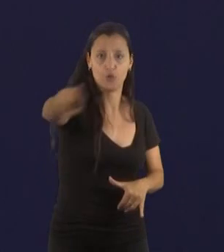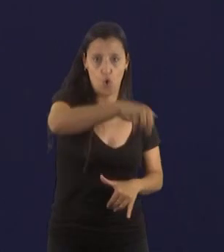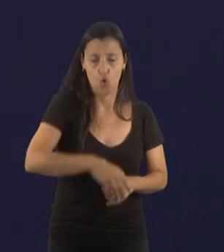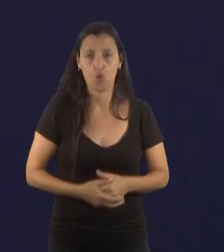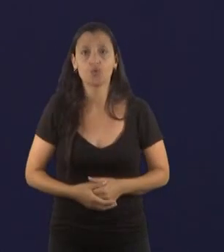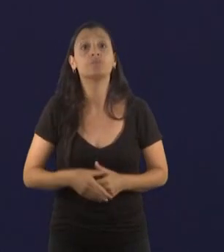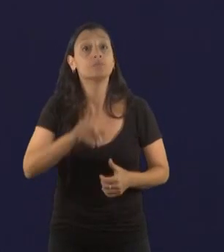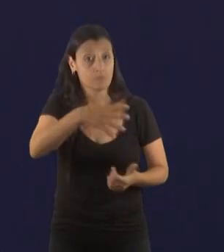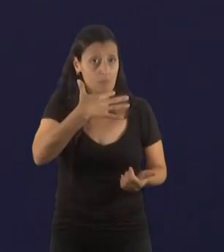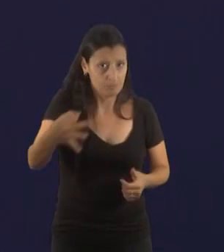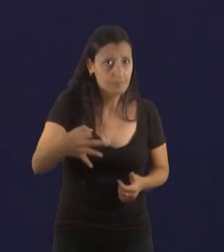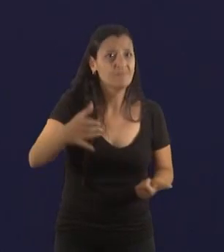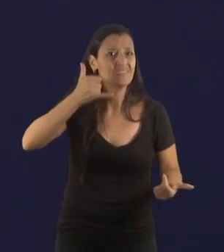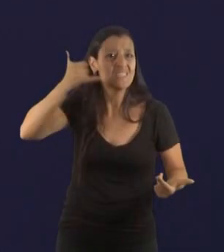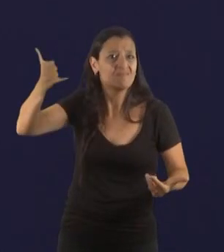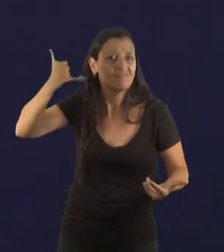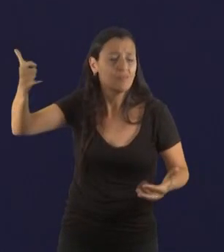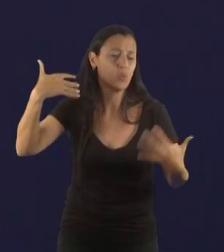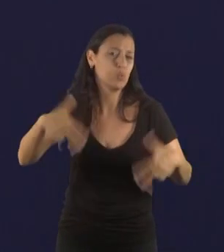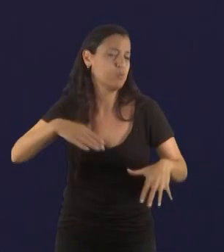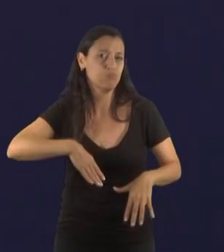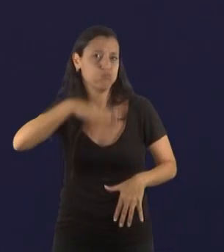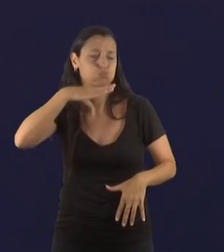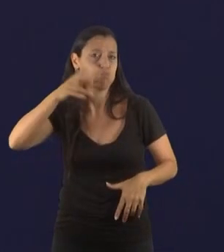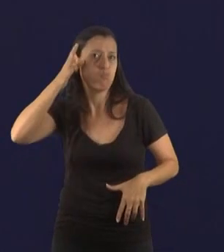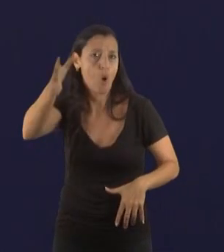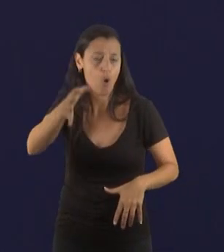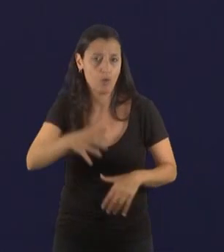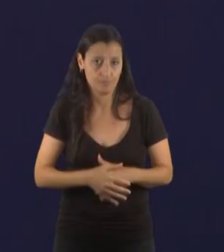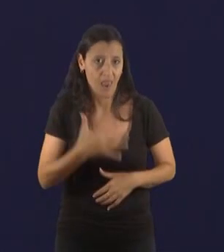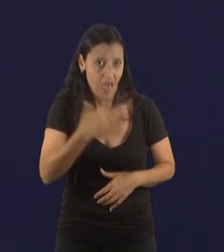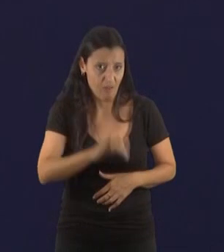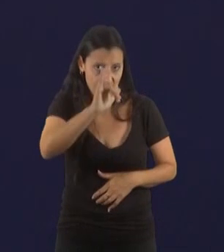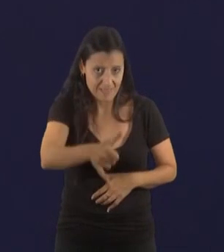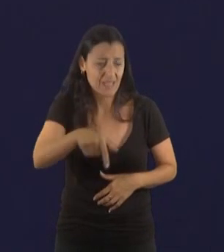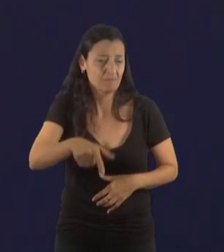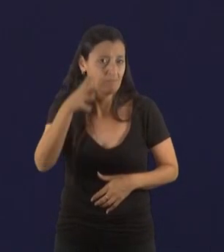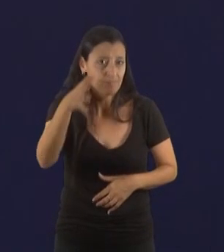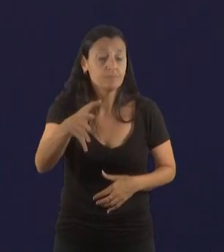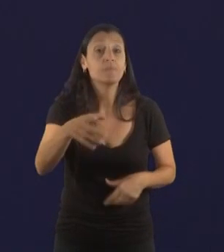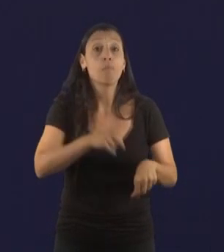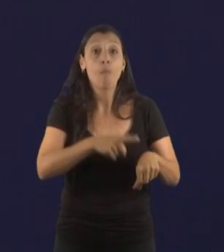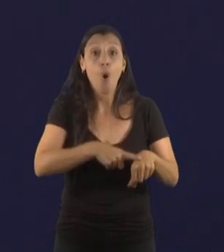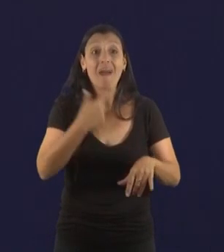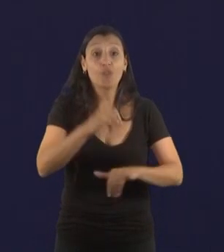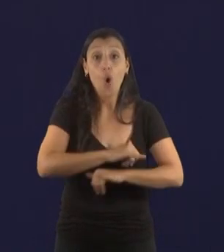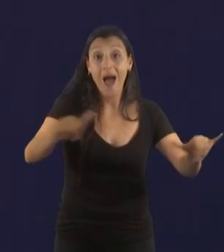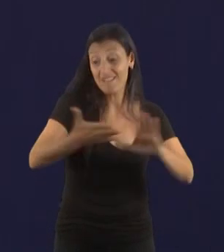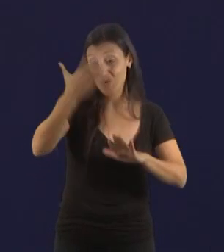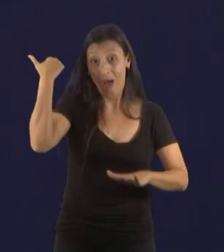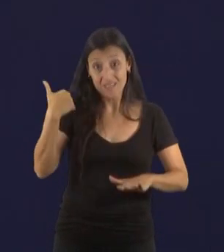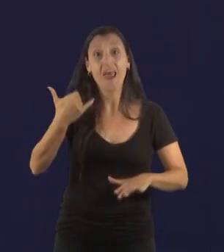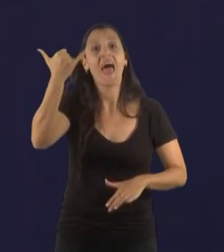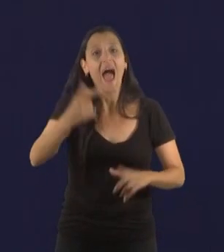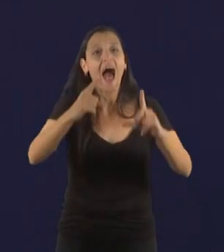hubo una saturación en las líneas, la verdad es que nos superó en el inicio del anuncio de la línea, que fue el día de ayer,